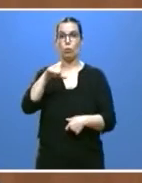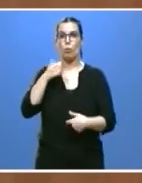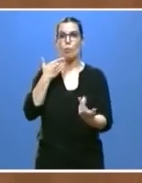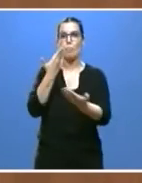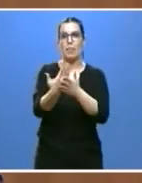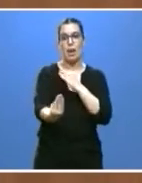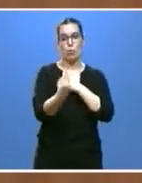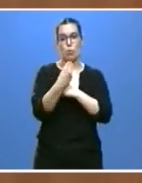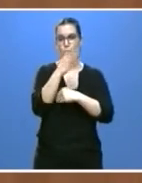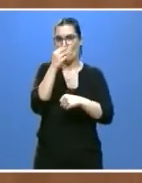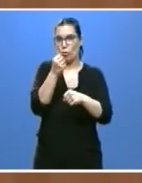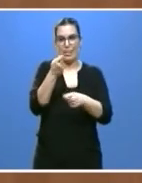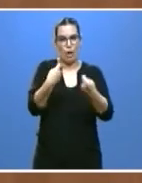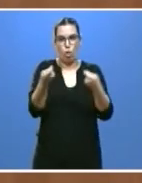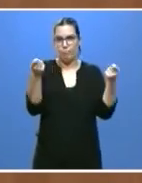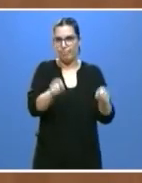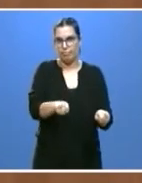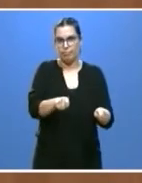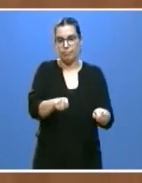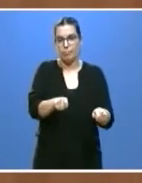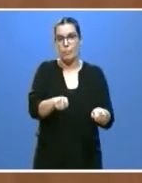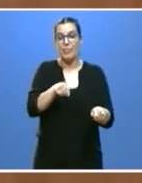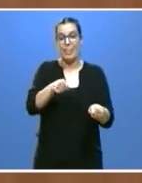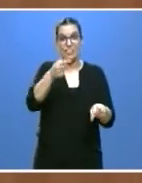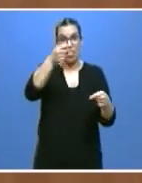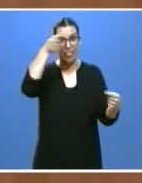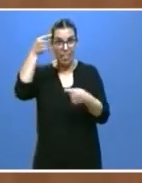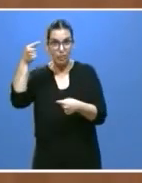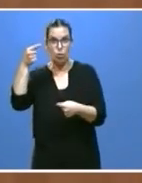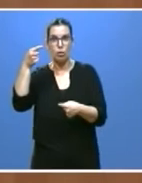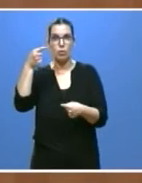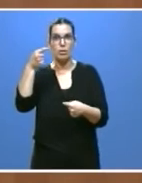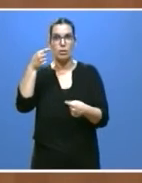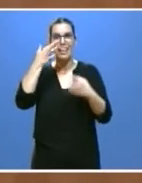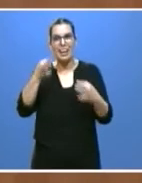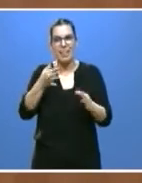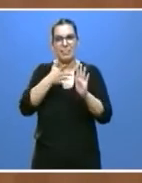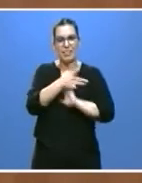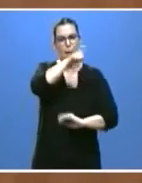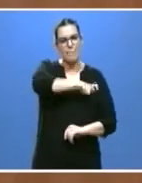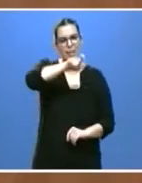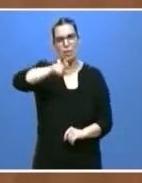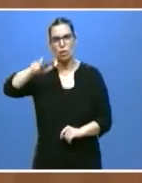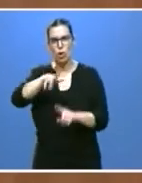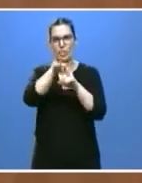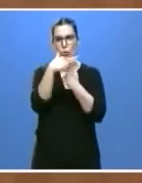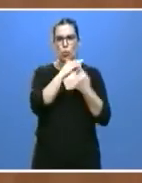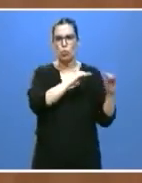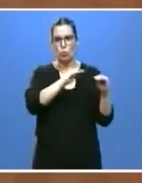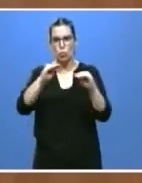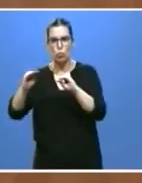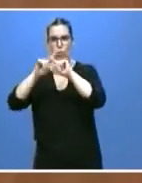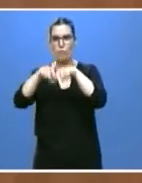por cese de actividad. Son cifras tras las que se encuentran personas y familias que exigen